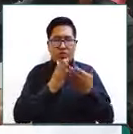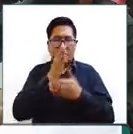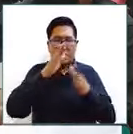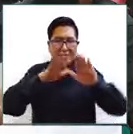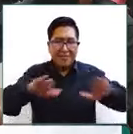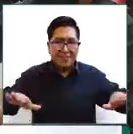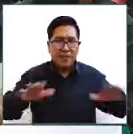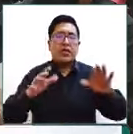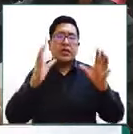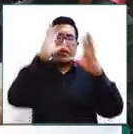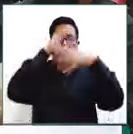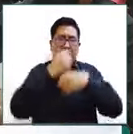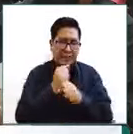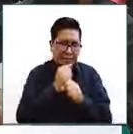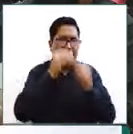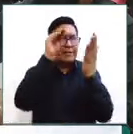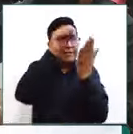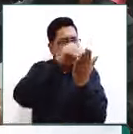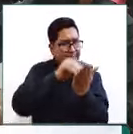que establece justamente